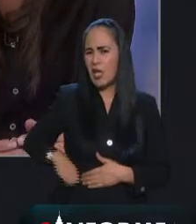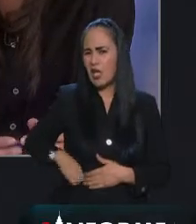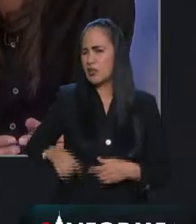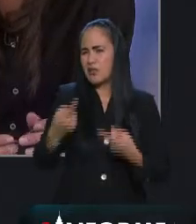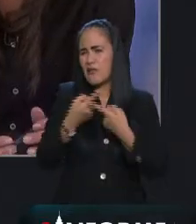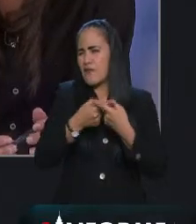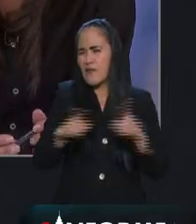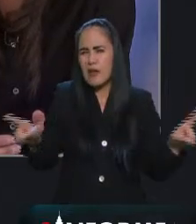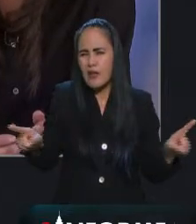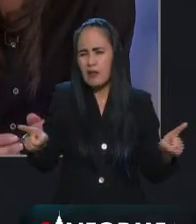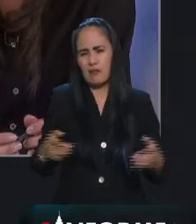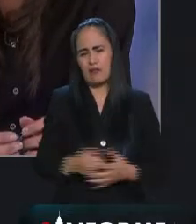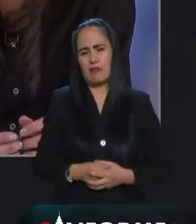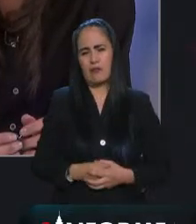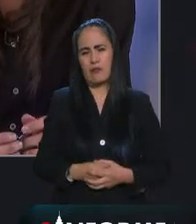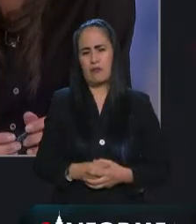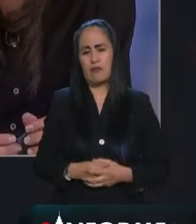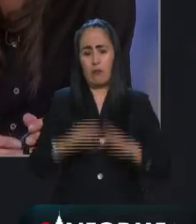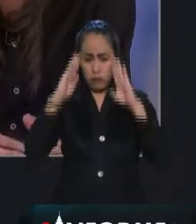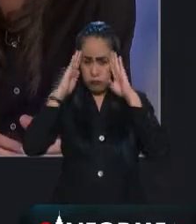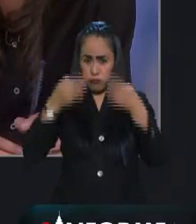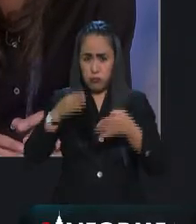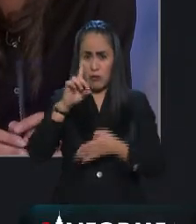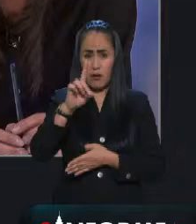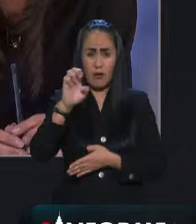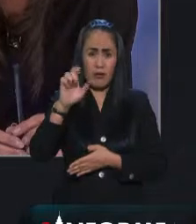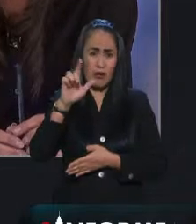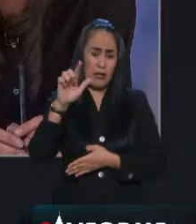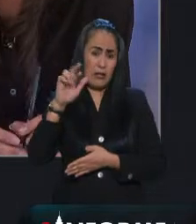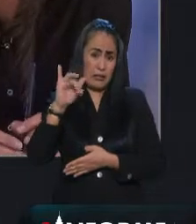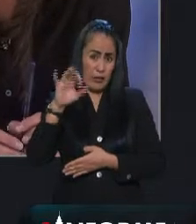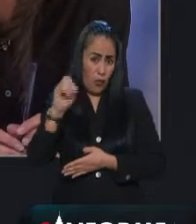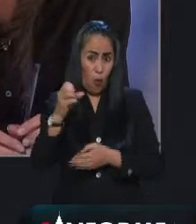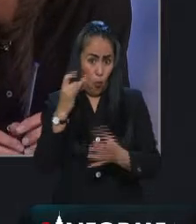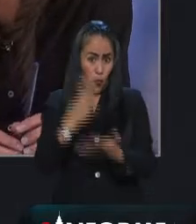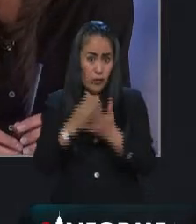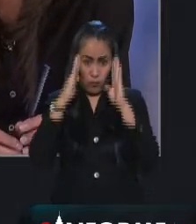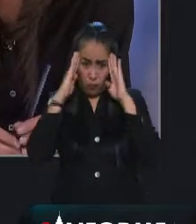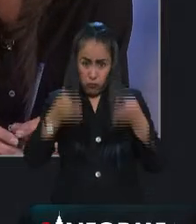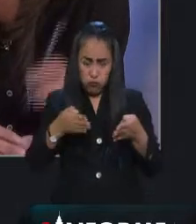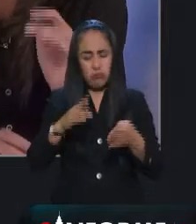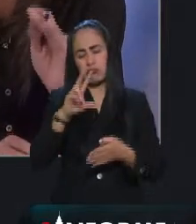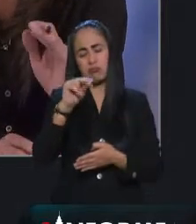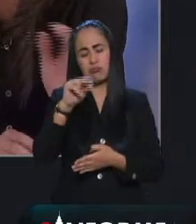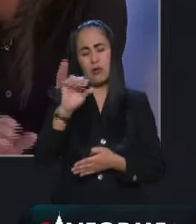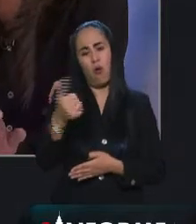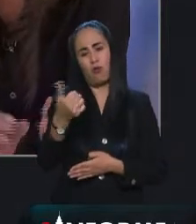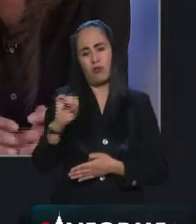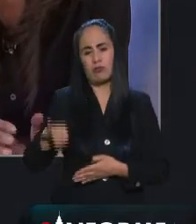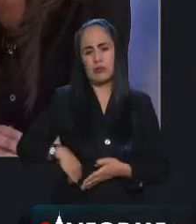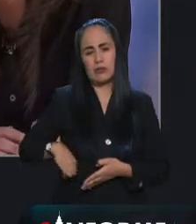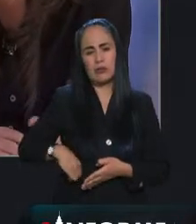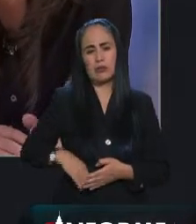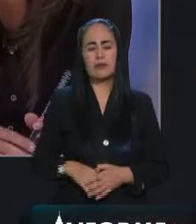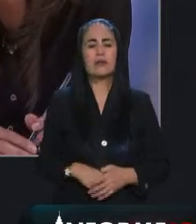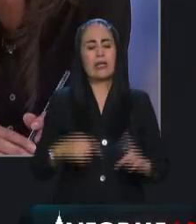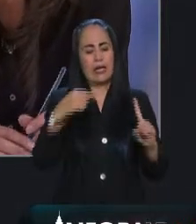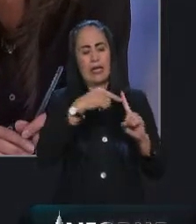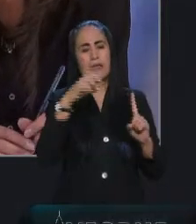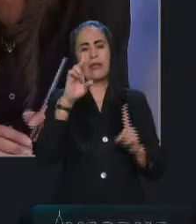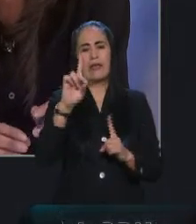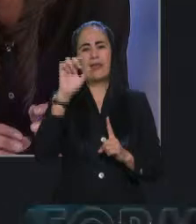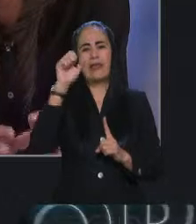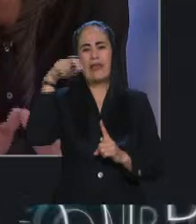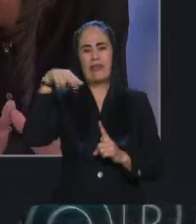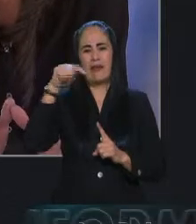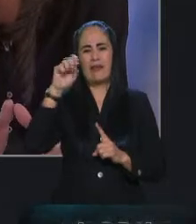tema específico de José Manuel del Río Virgen. ¿Qué fines diría, senadora, más allá de Dante Delgado, porque,